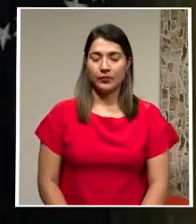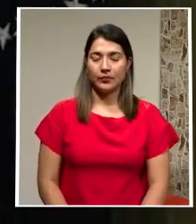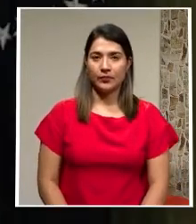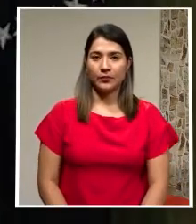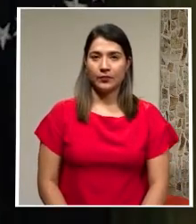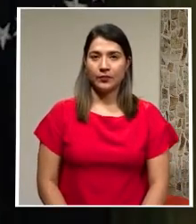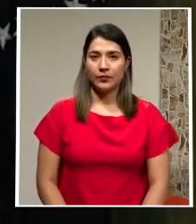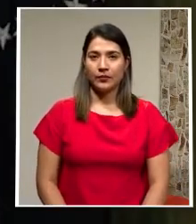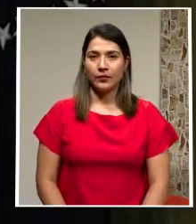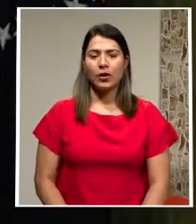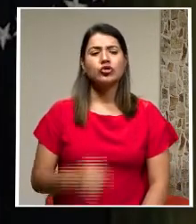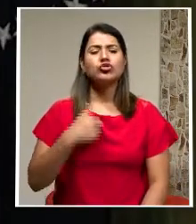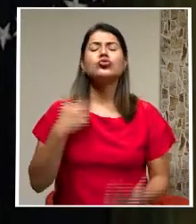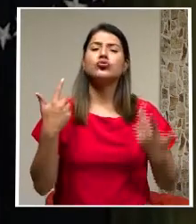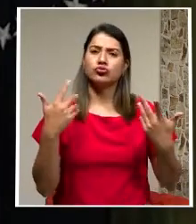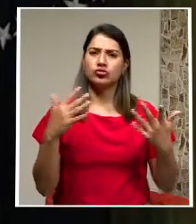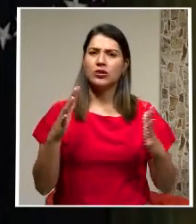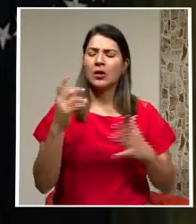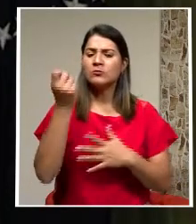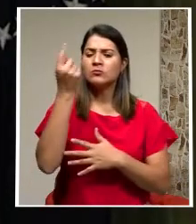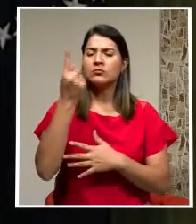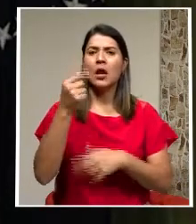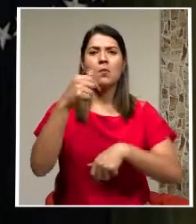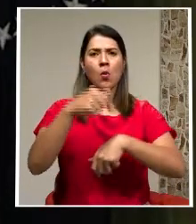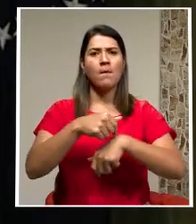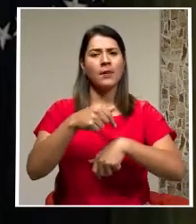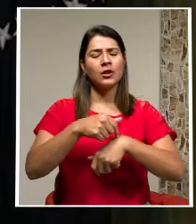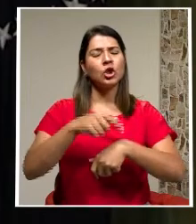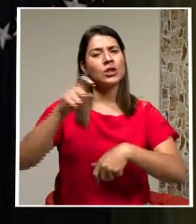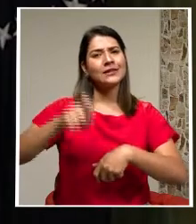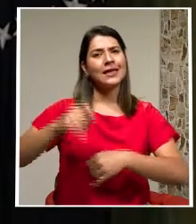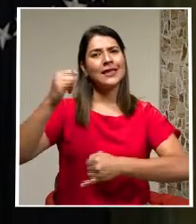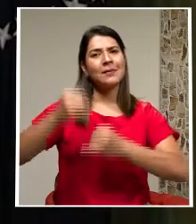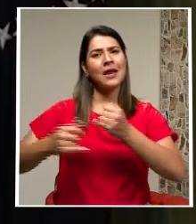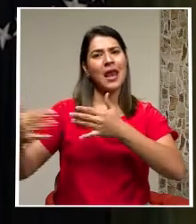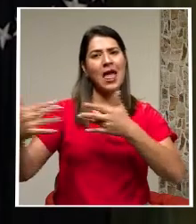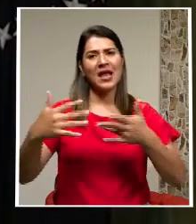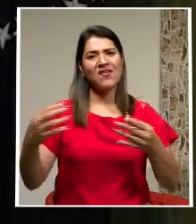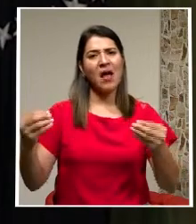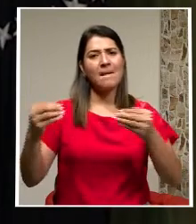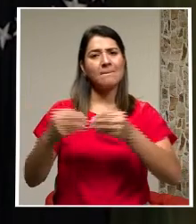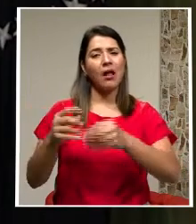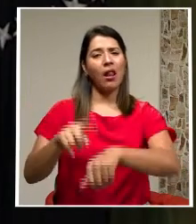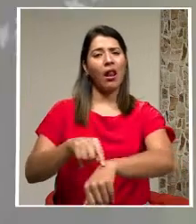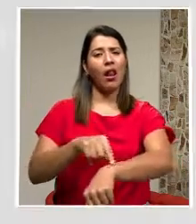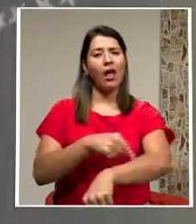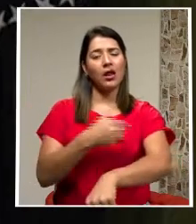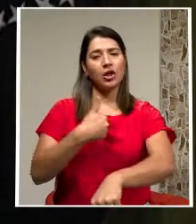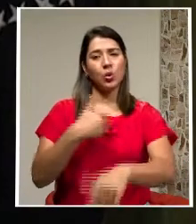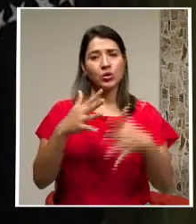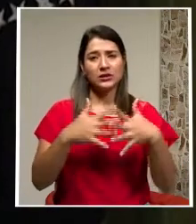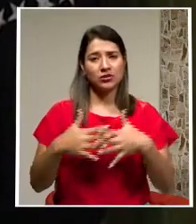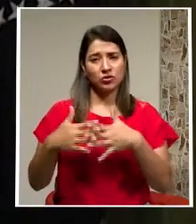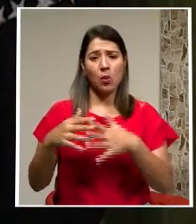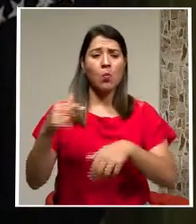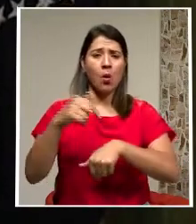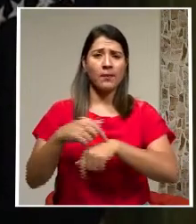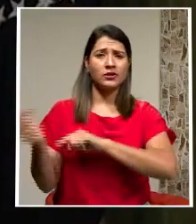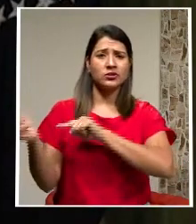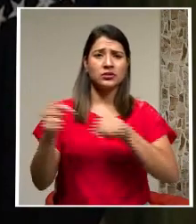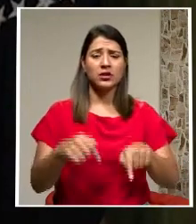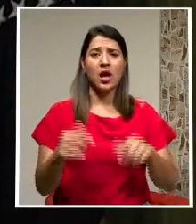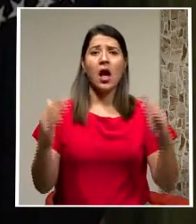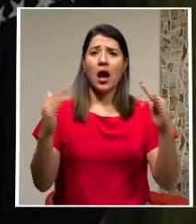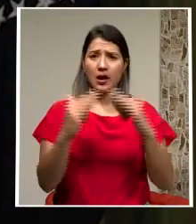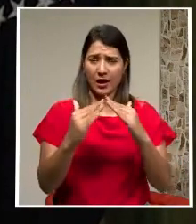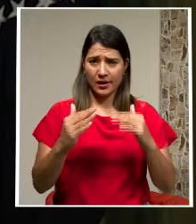He llegado a la conclusión De que es el momento De terminar La guerra más larga De Estados Unidos Es el tiempo De volver a casa Nos